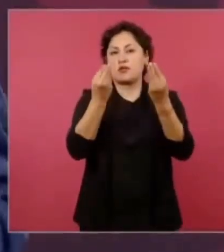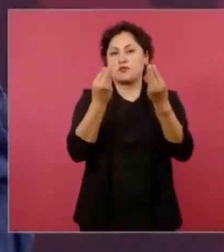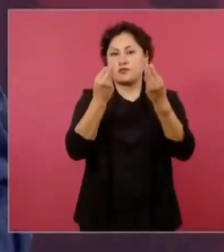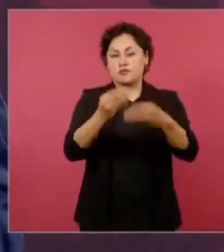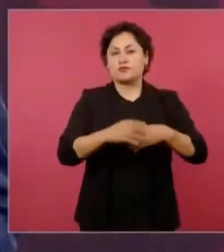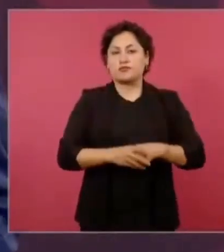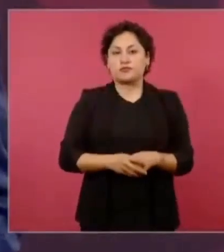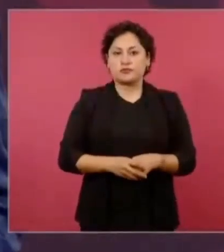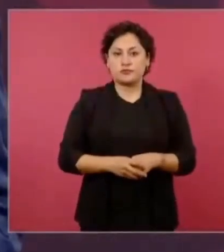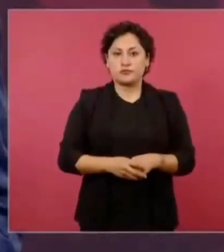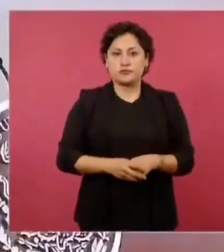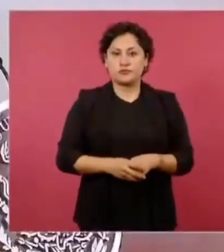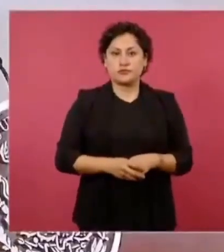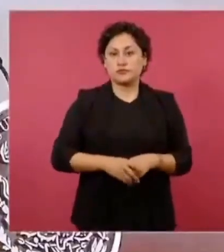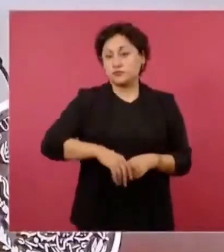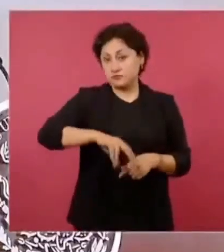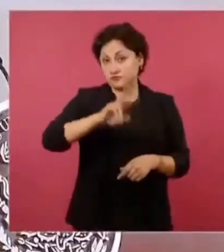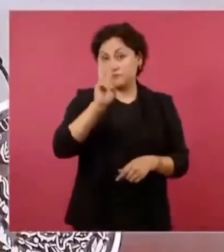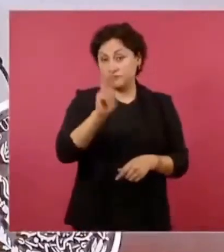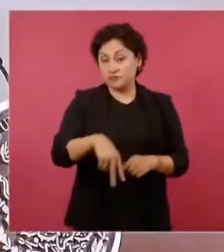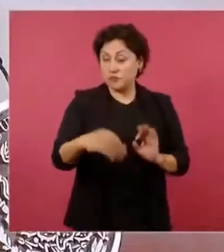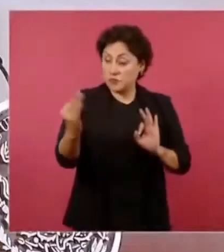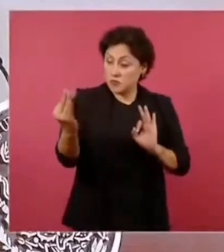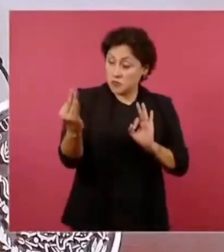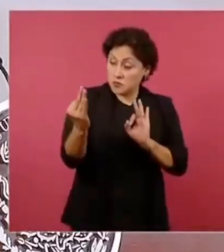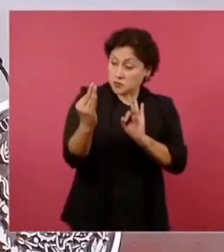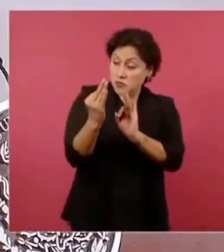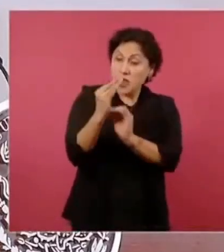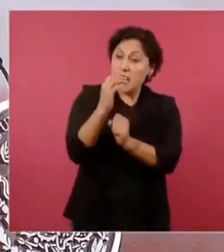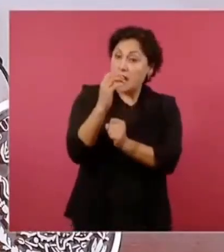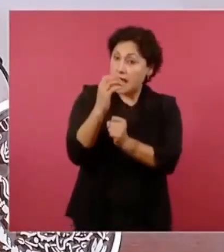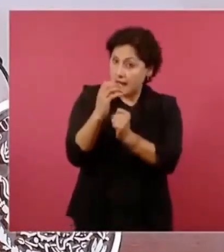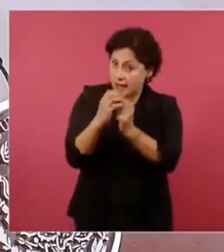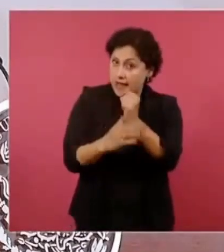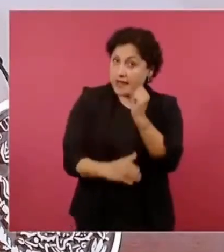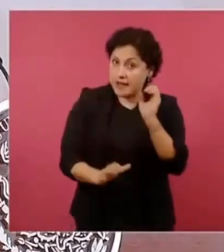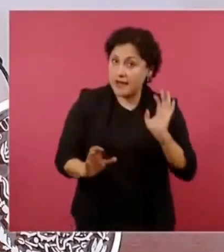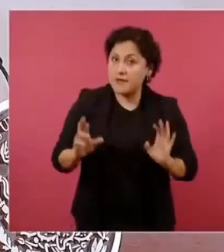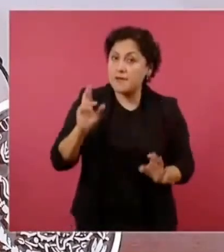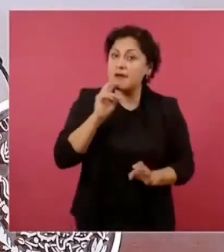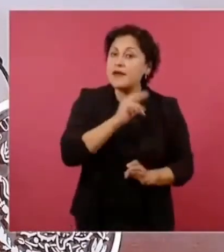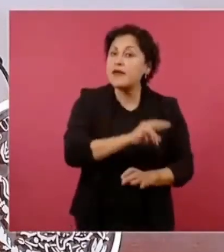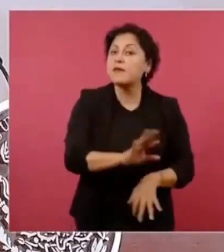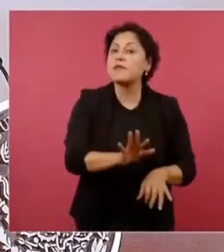ya el día dos ya son las elecciones.